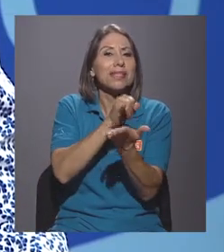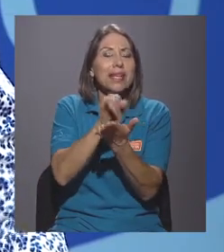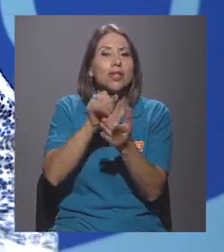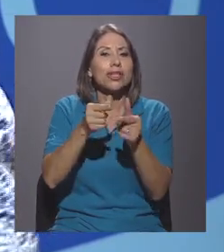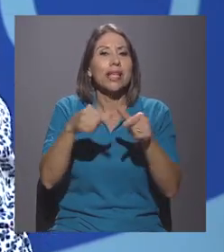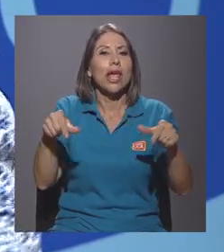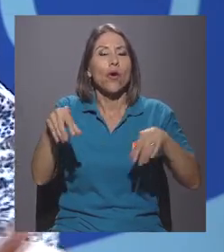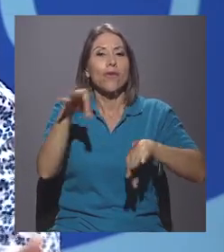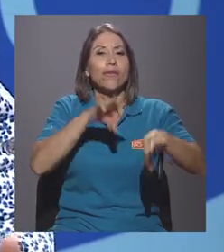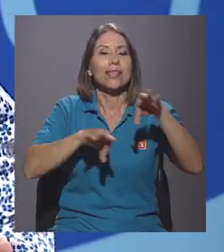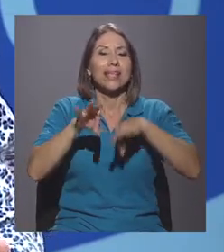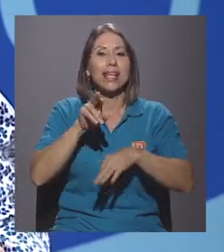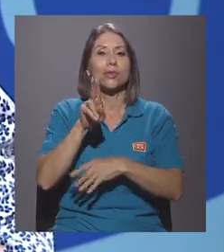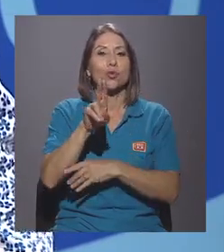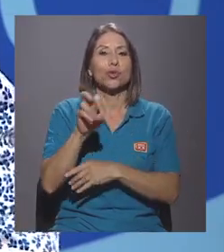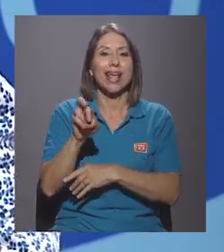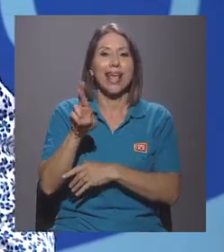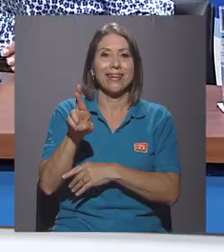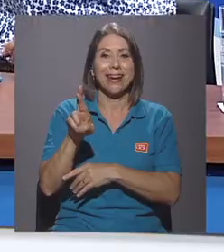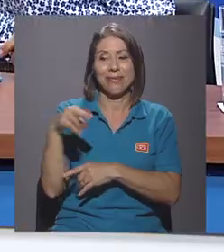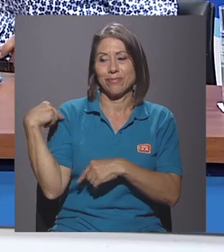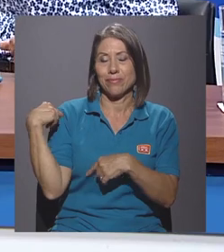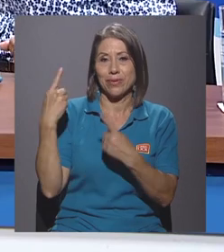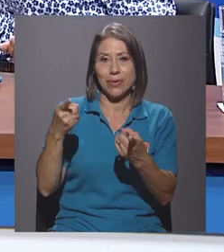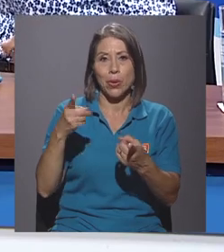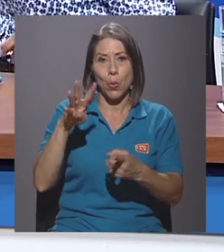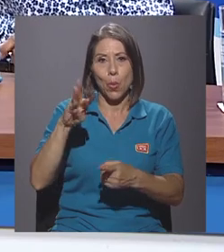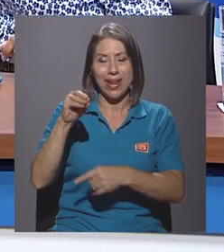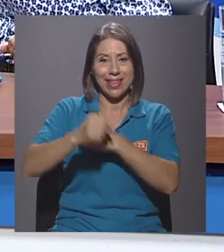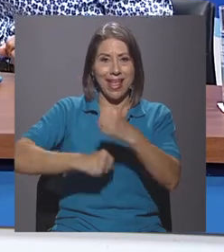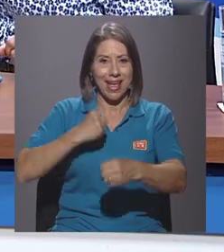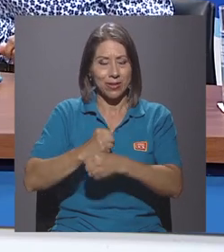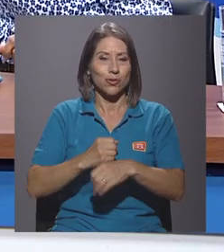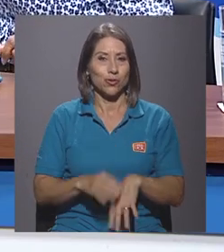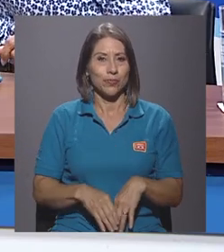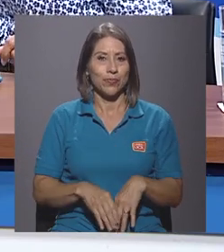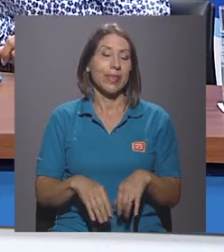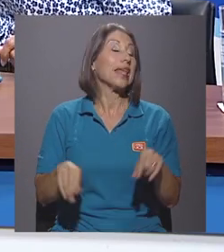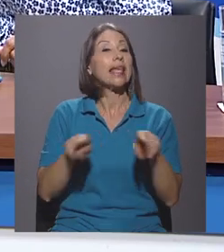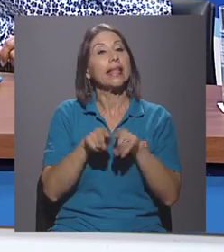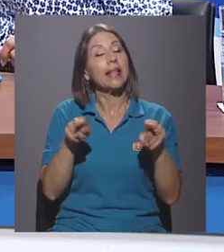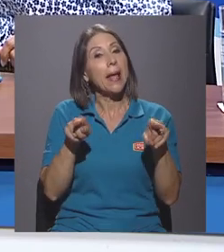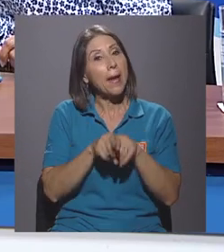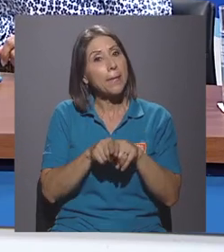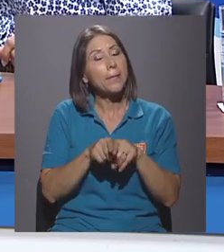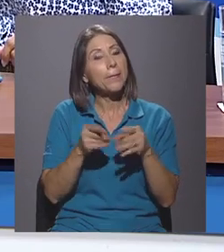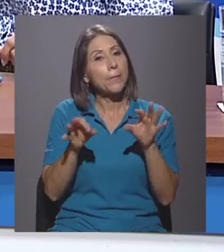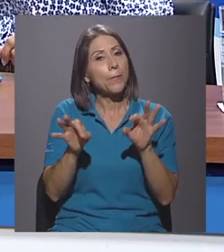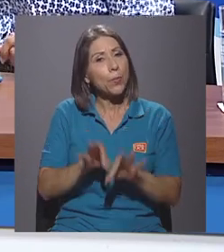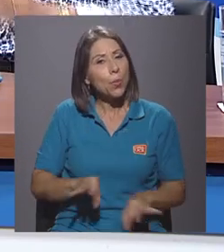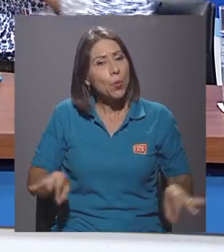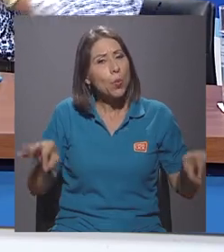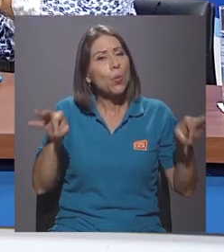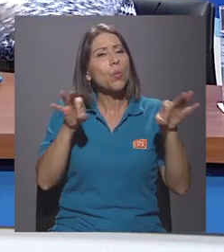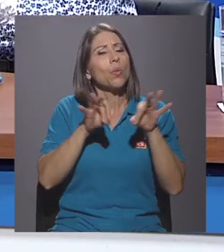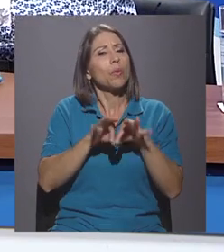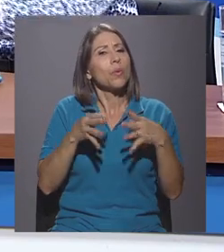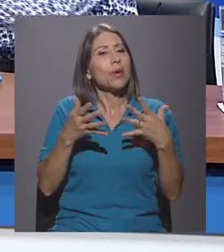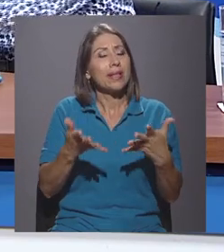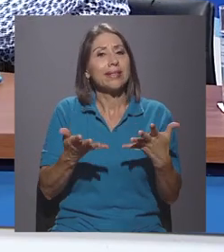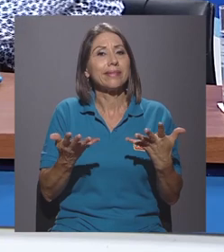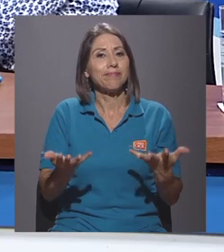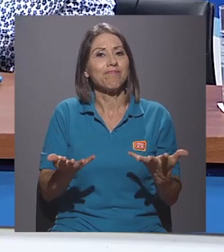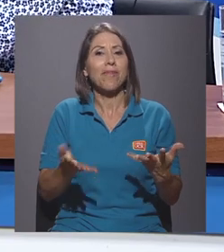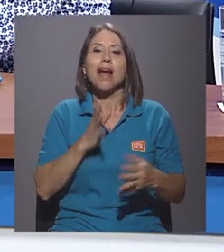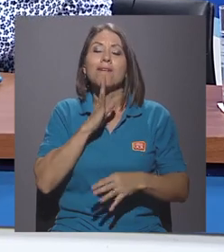UCR a lo largo de estos 40 años, y sobre todo, que es lo que más me parece a pertinente en esta entrevista, sobre todo,